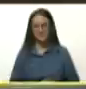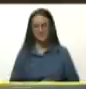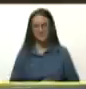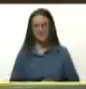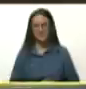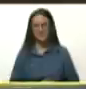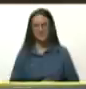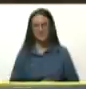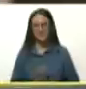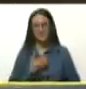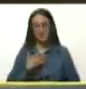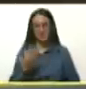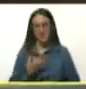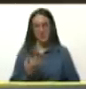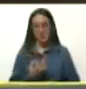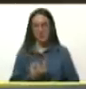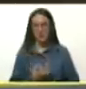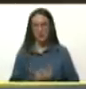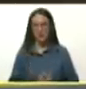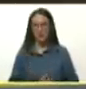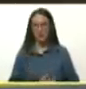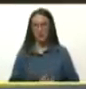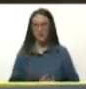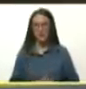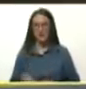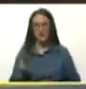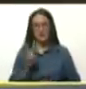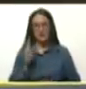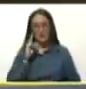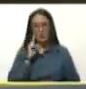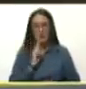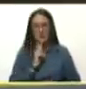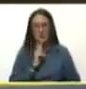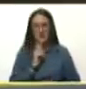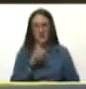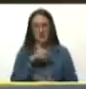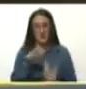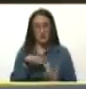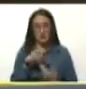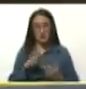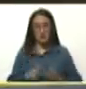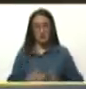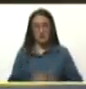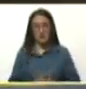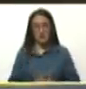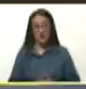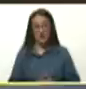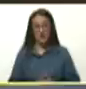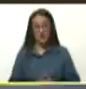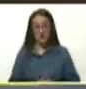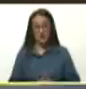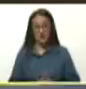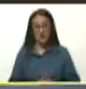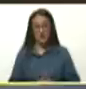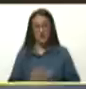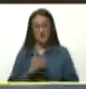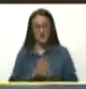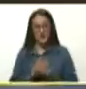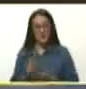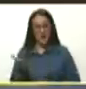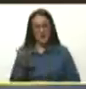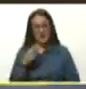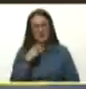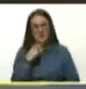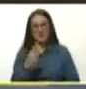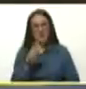Estoy seguro de eso, estamos seguros de eso. Desde la Venezuela bolivariana y revolucionaria, que siempre levanta